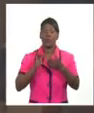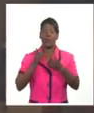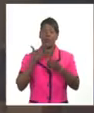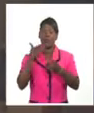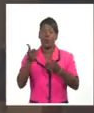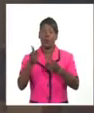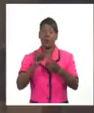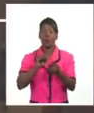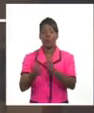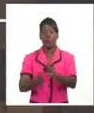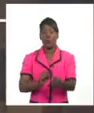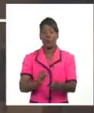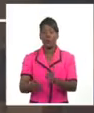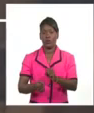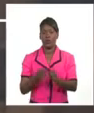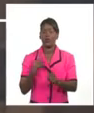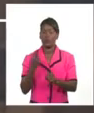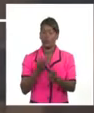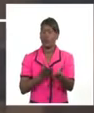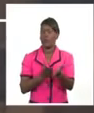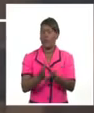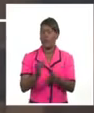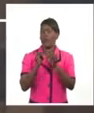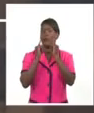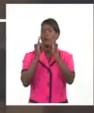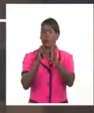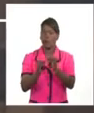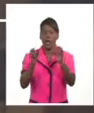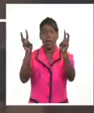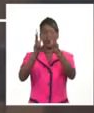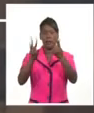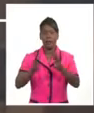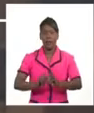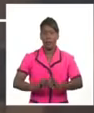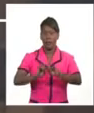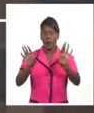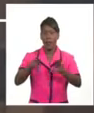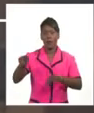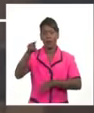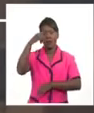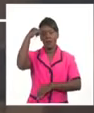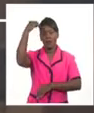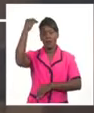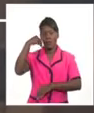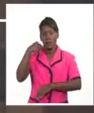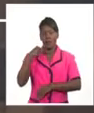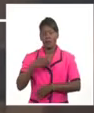mantendremos informado tanto en este espacio como en nuestras plataformas digitales tenga una provechosa semana